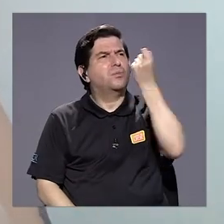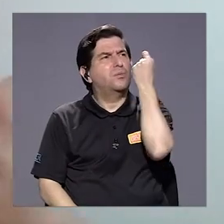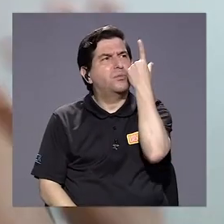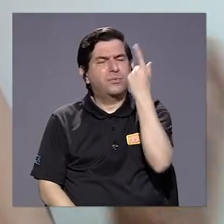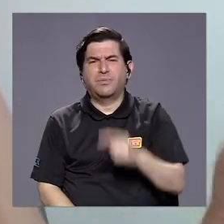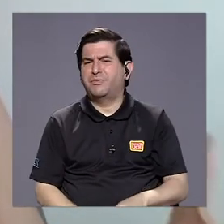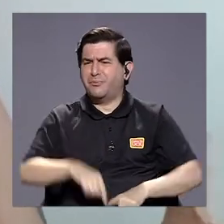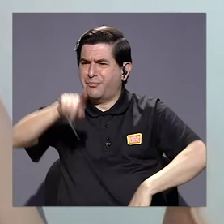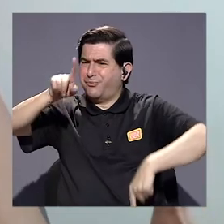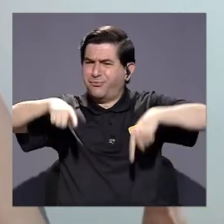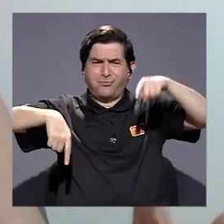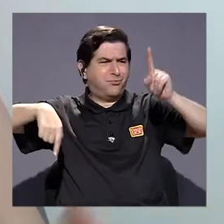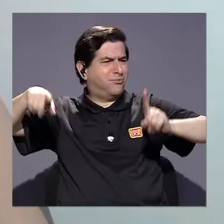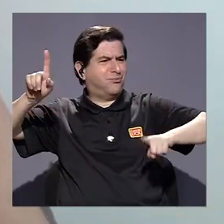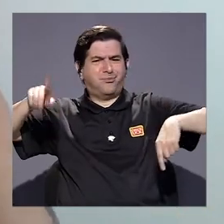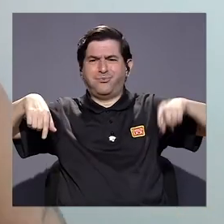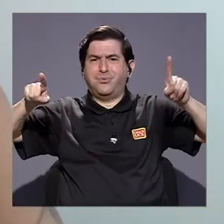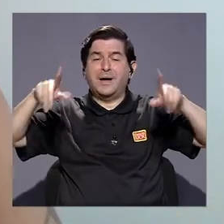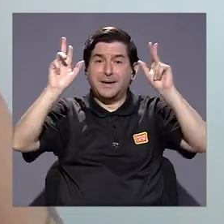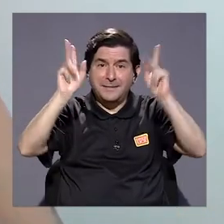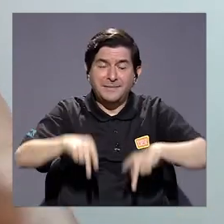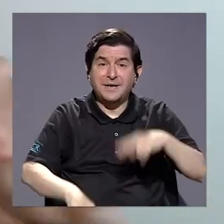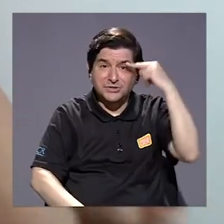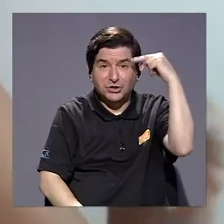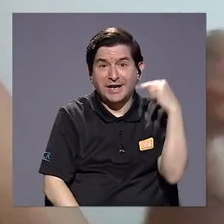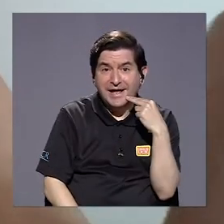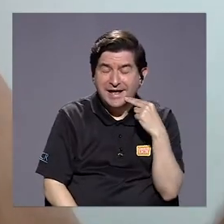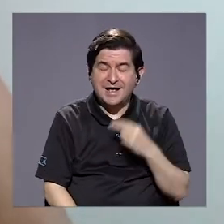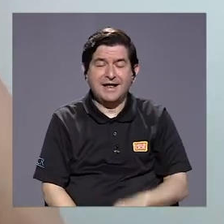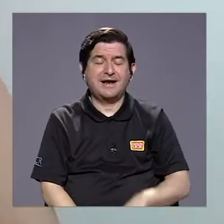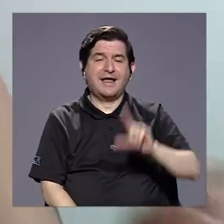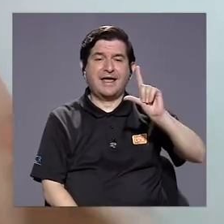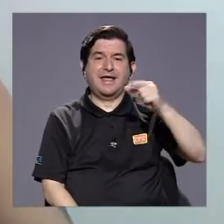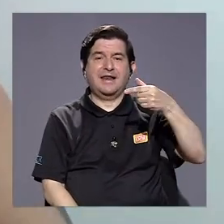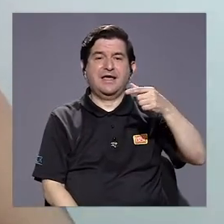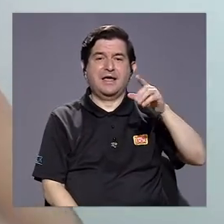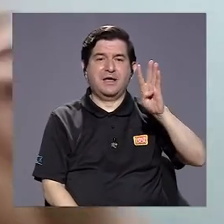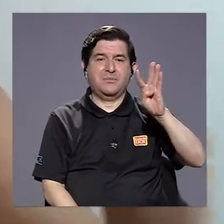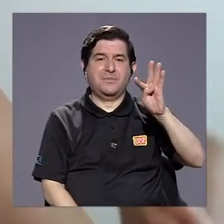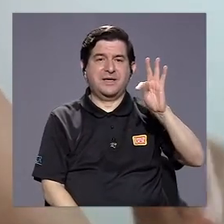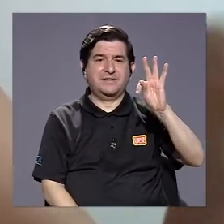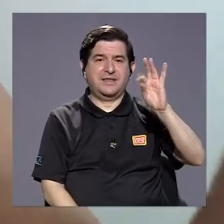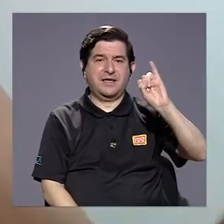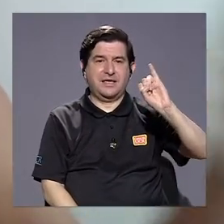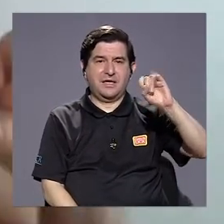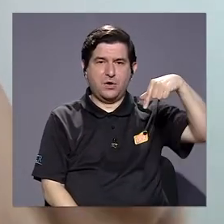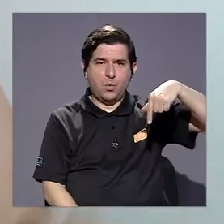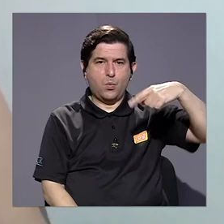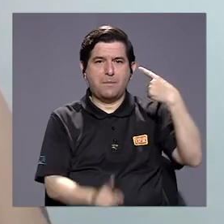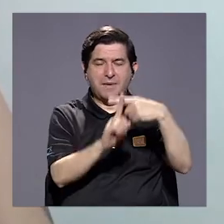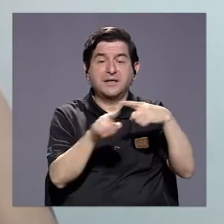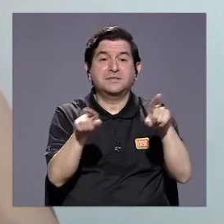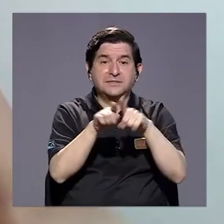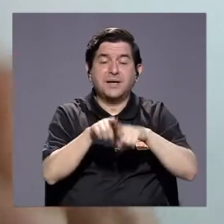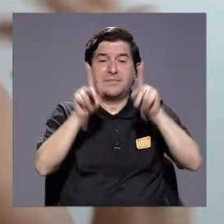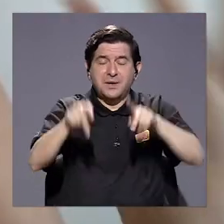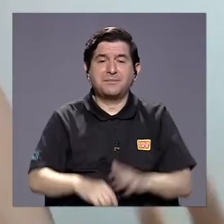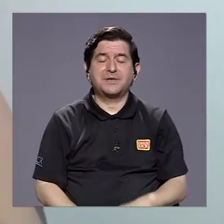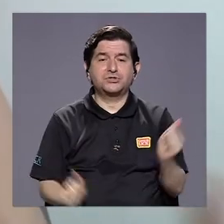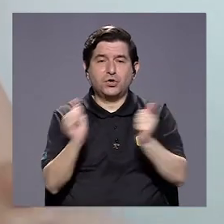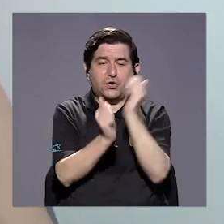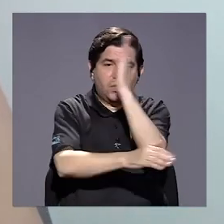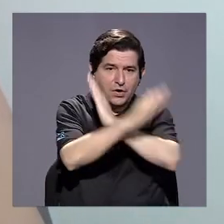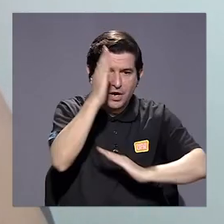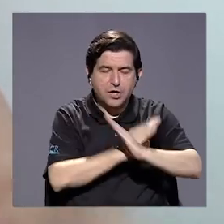la enorme diversidad, ¿verdad? Hay personas negras LGBTIQ+, hay personas con discapacidad que son LGBTIQ+,